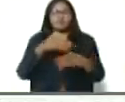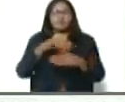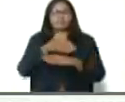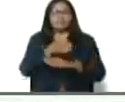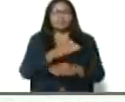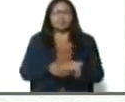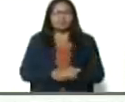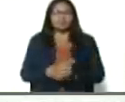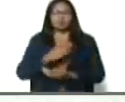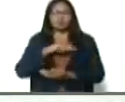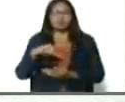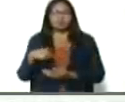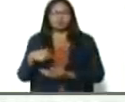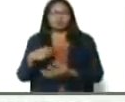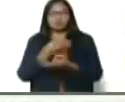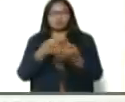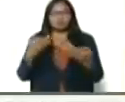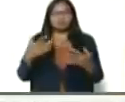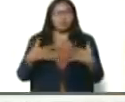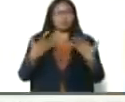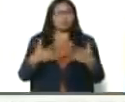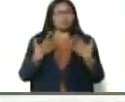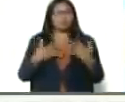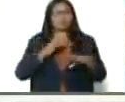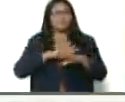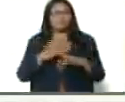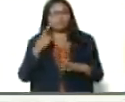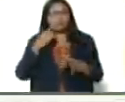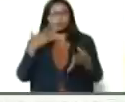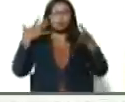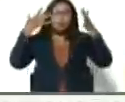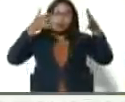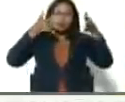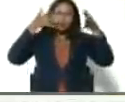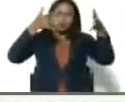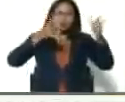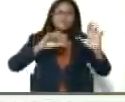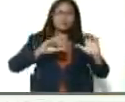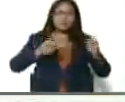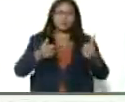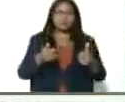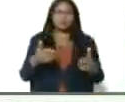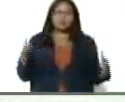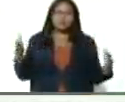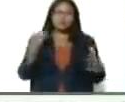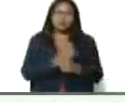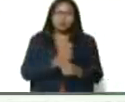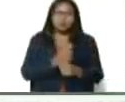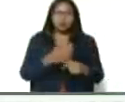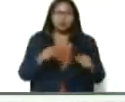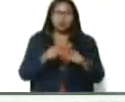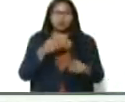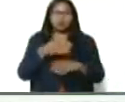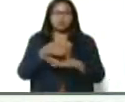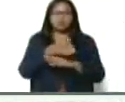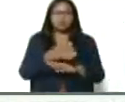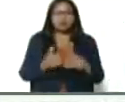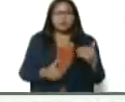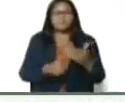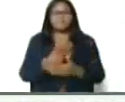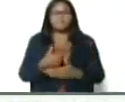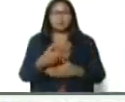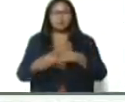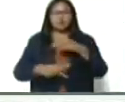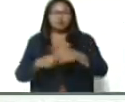y, estamos bastante felices, presidente, porque usted orientó, a que iniciáramos la captura, de la especie, que más